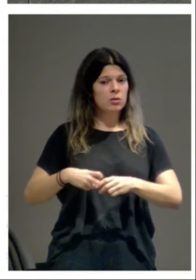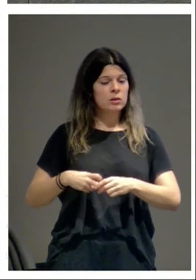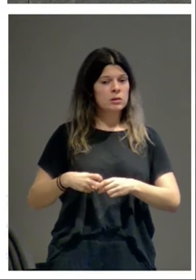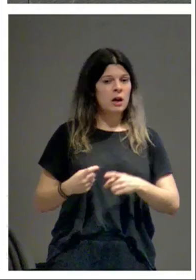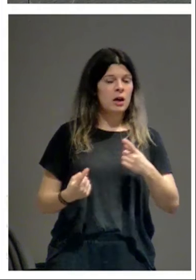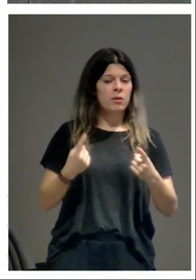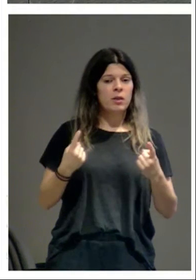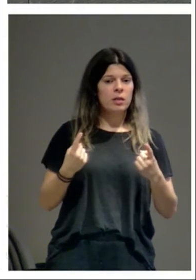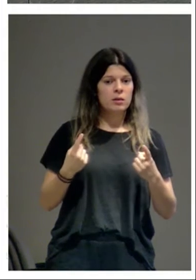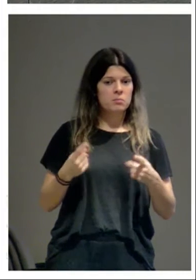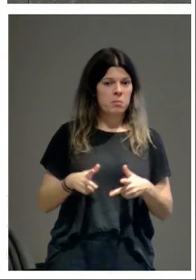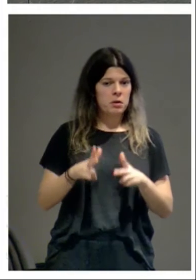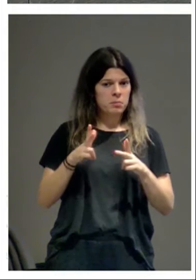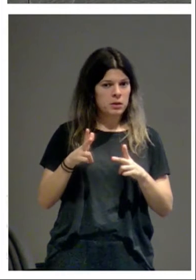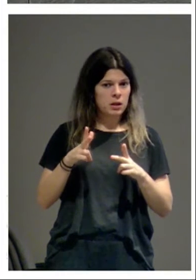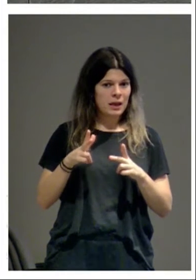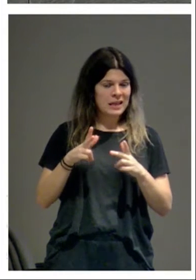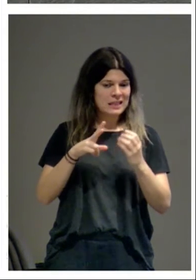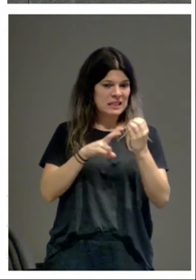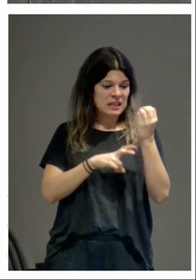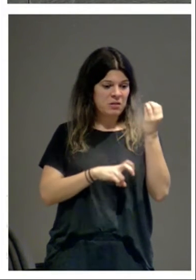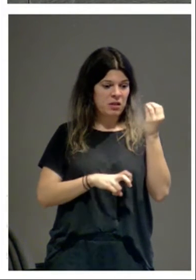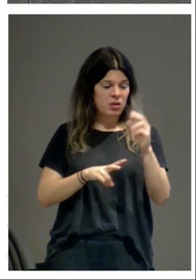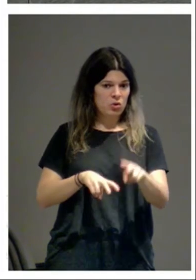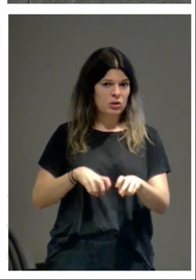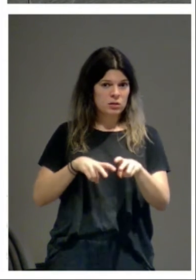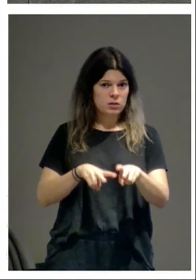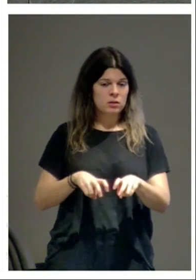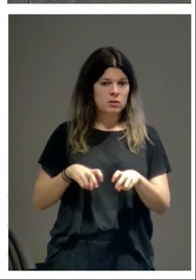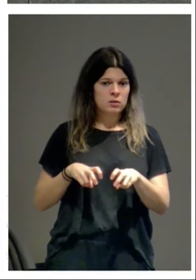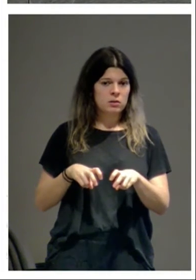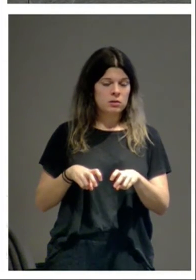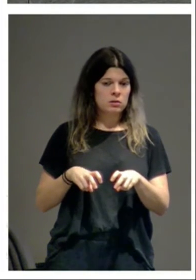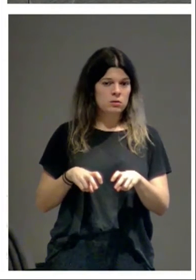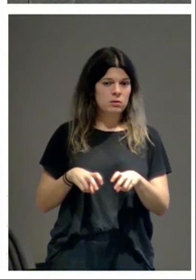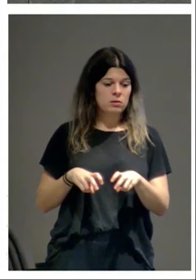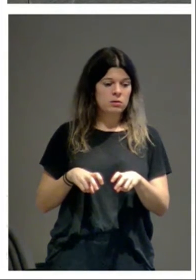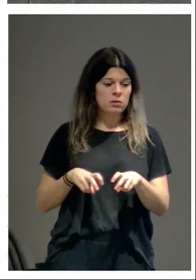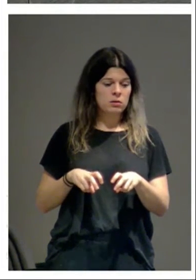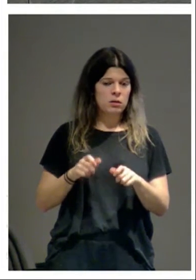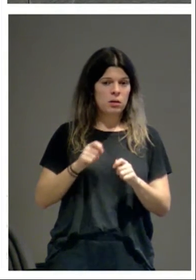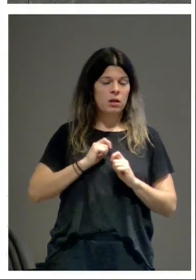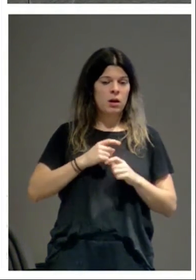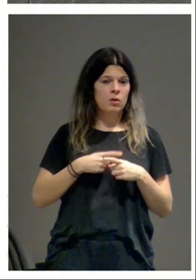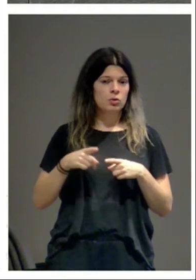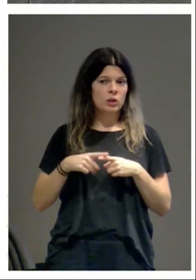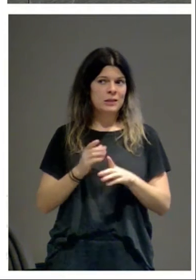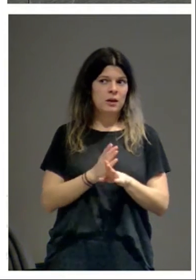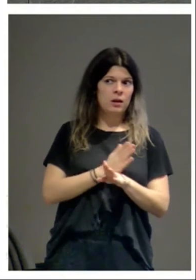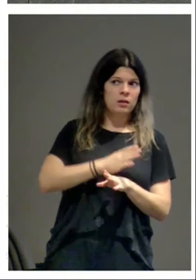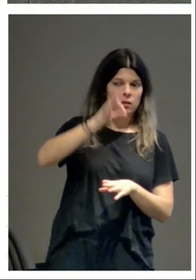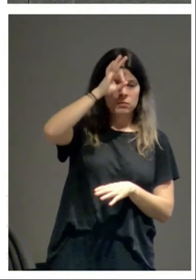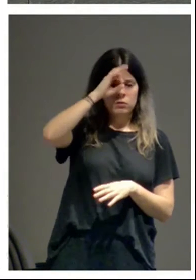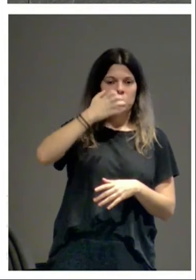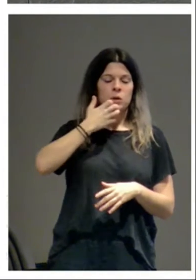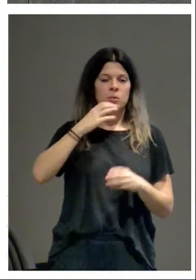ocasiones excavaciones. Excavaciones que nos aportan cosas absolutamente desconocidas. Por ejemplo,